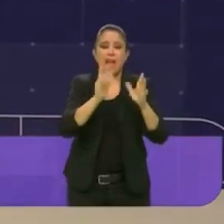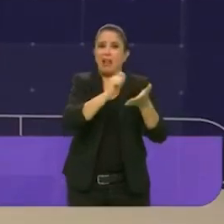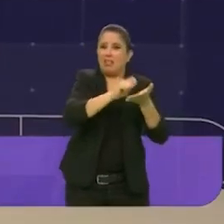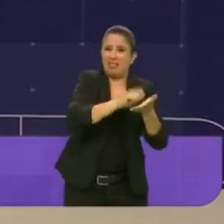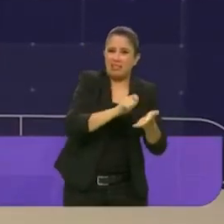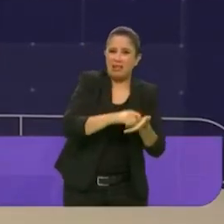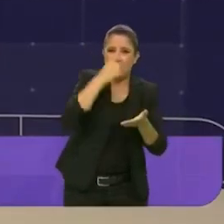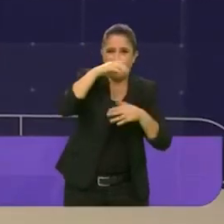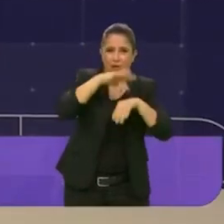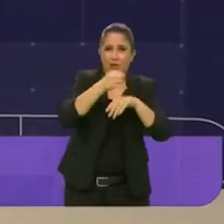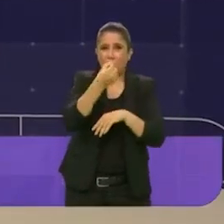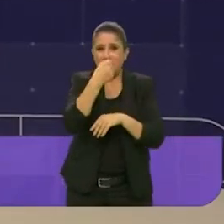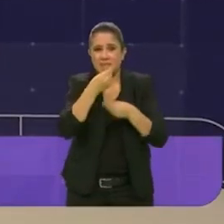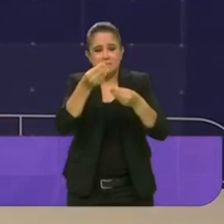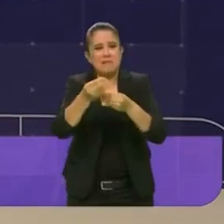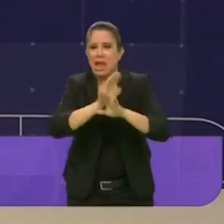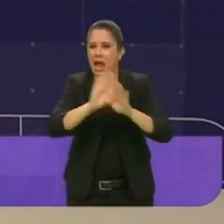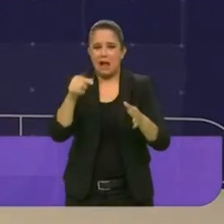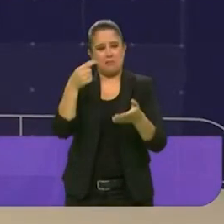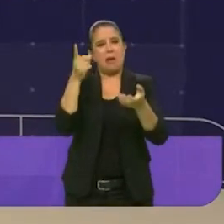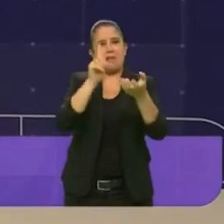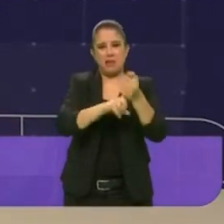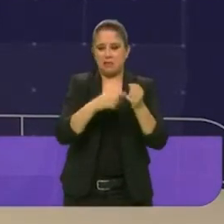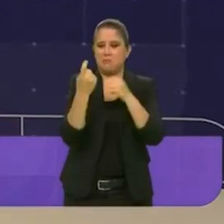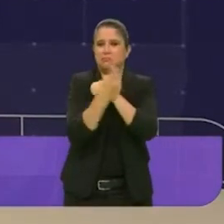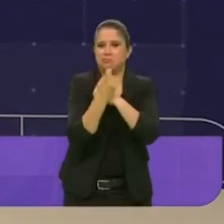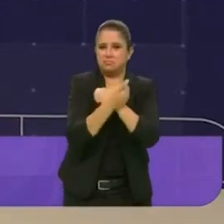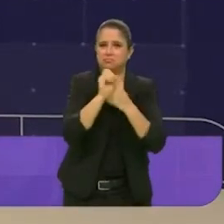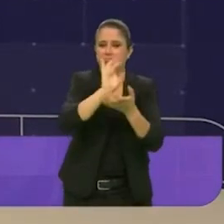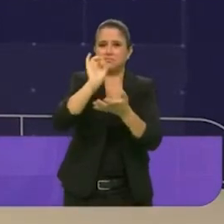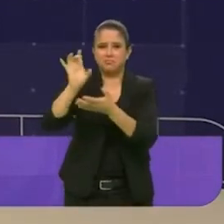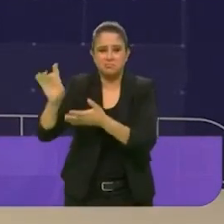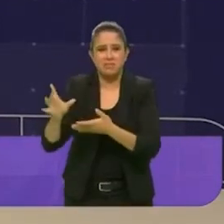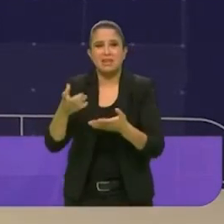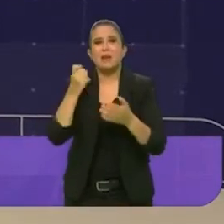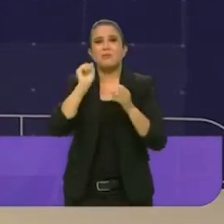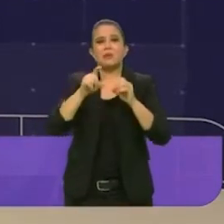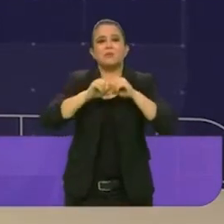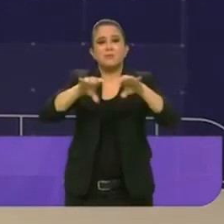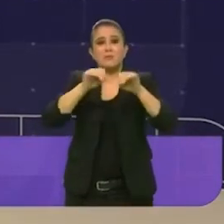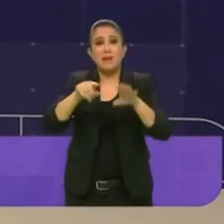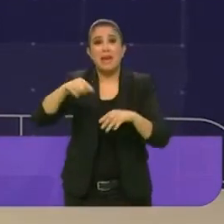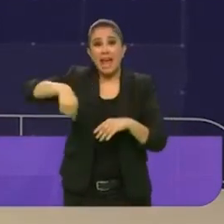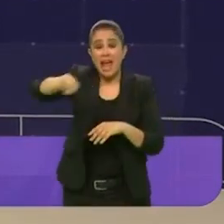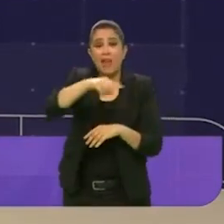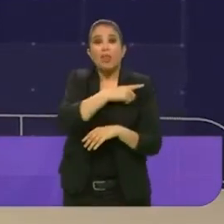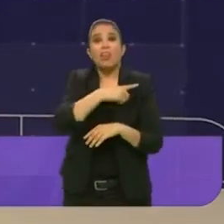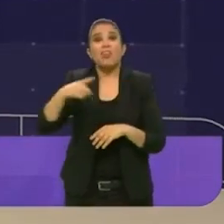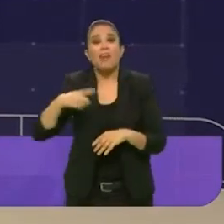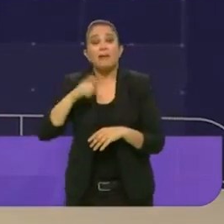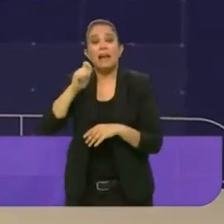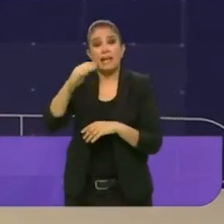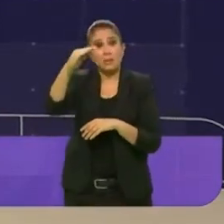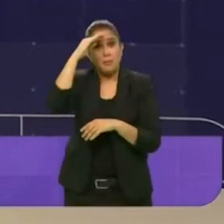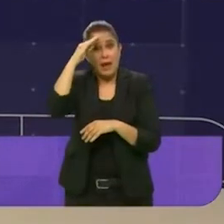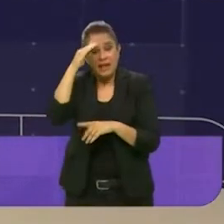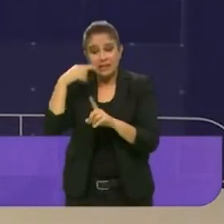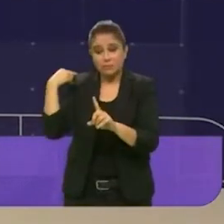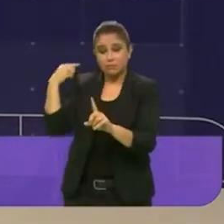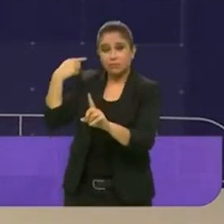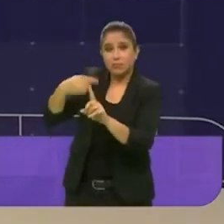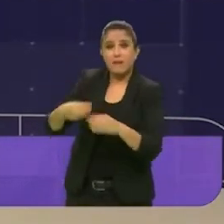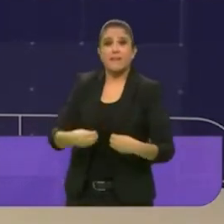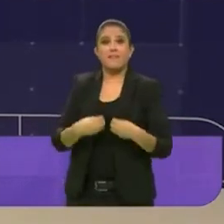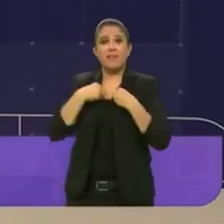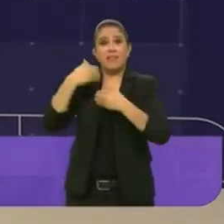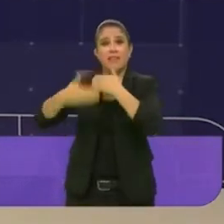digna. Estamos envejeciendo y hay enfermedades crónicas no transmisibles que nos tienen que llevar a pensar en los últimos días de